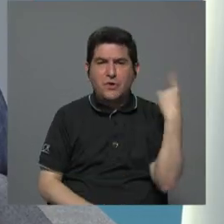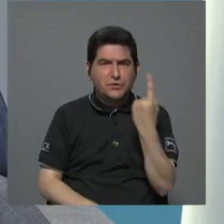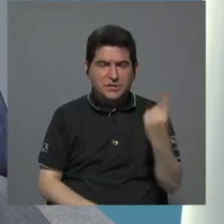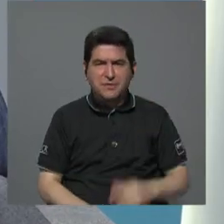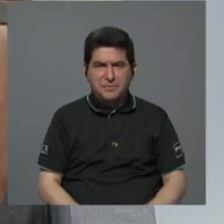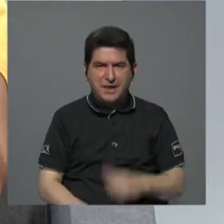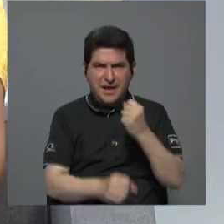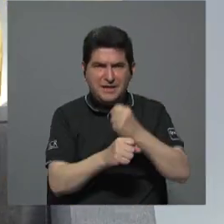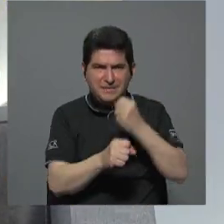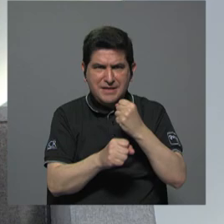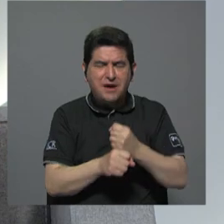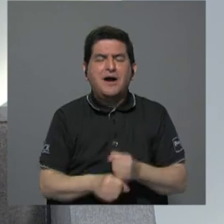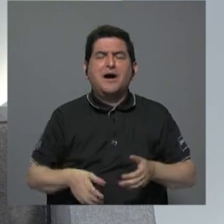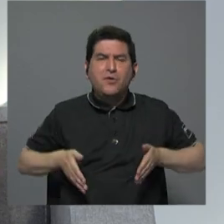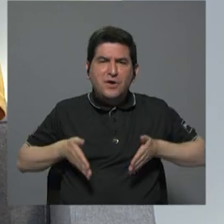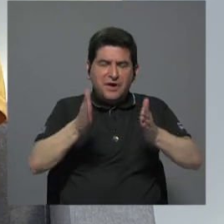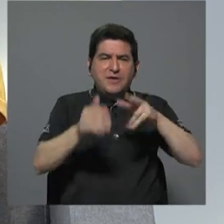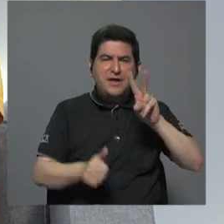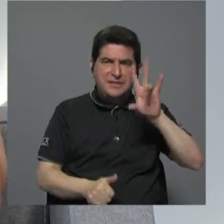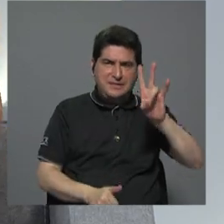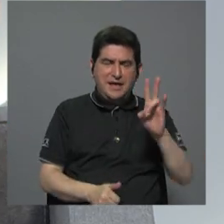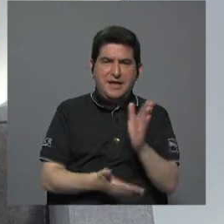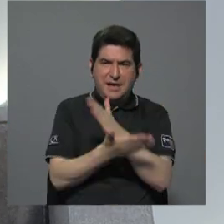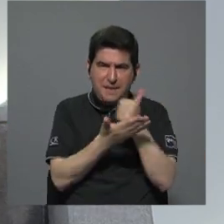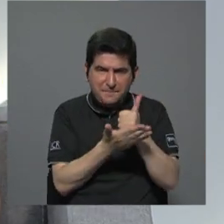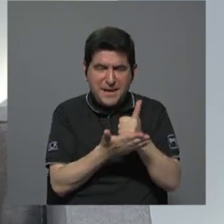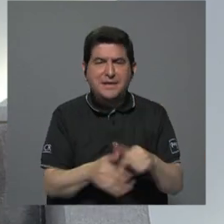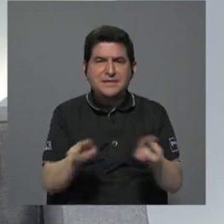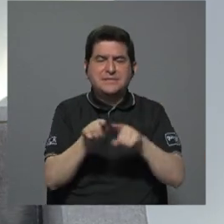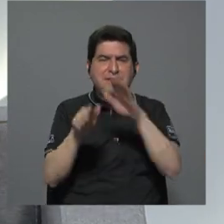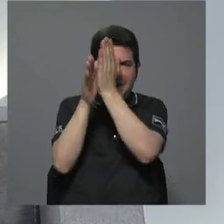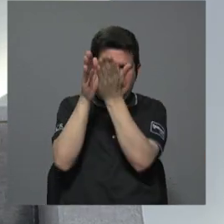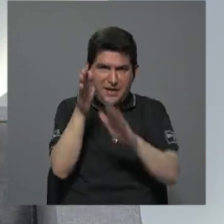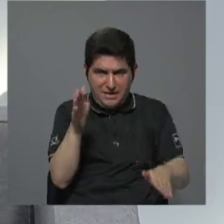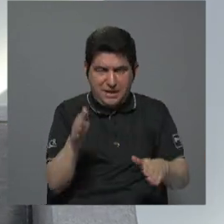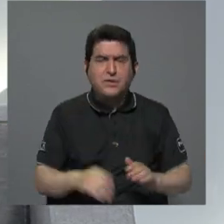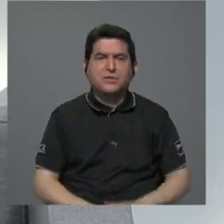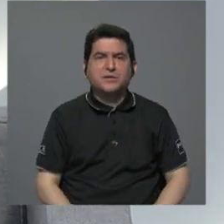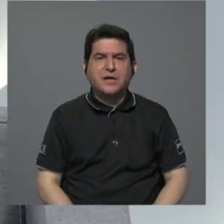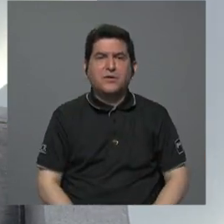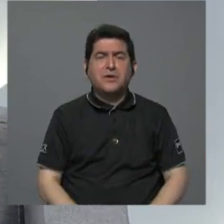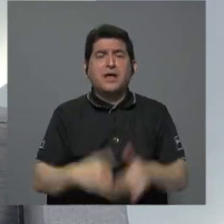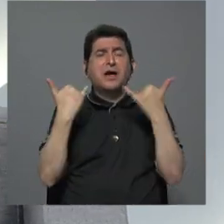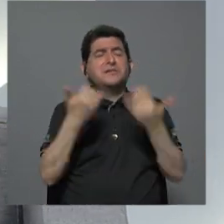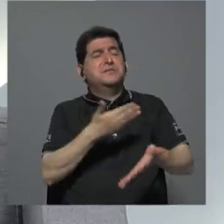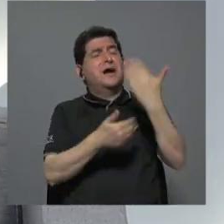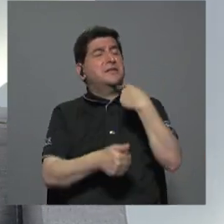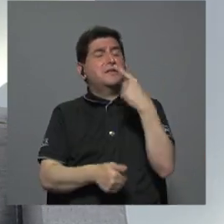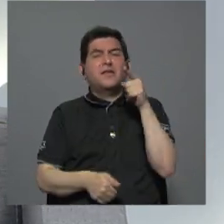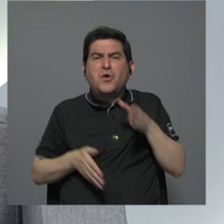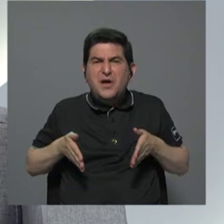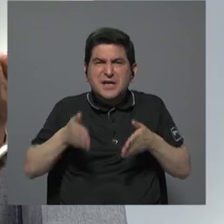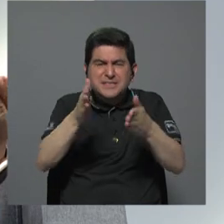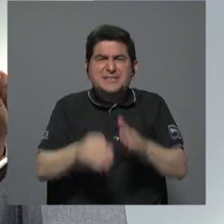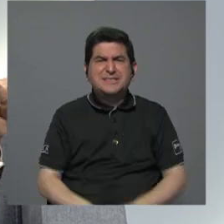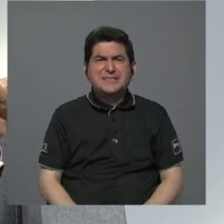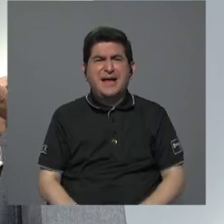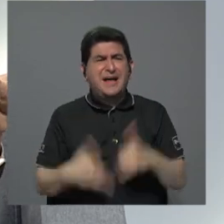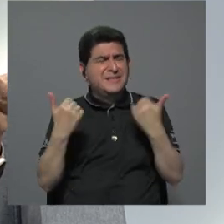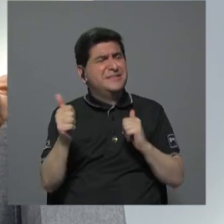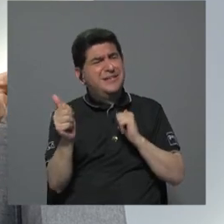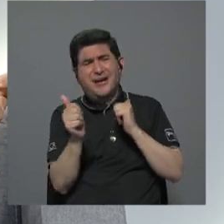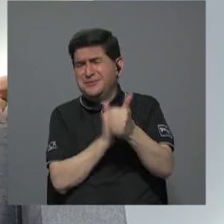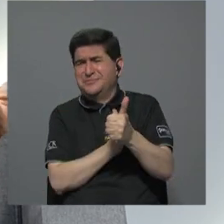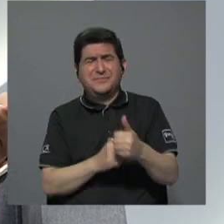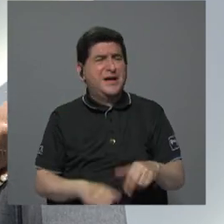de obra pública en la ruta 27 no solo por parte sino en la consuloría general de la república hace rato dijo esa carretera está requete superada